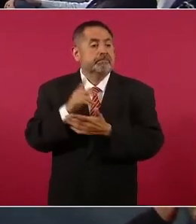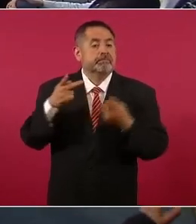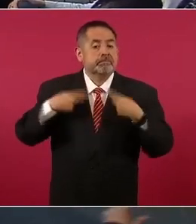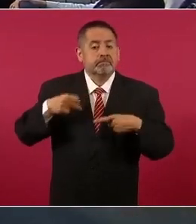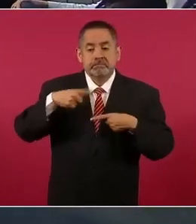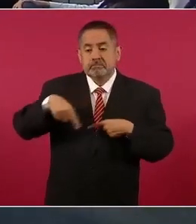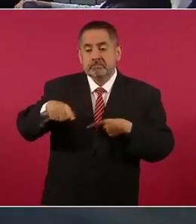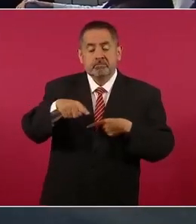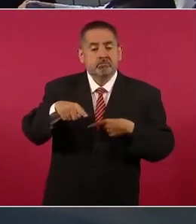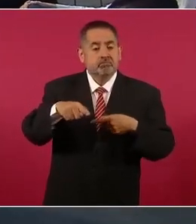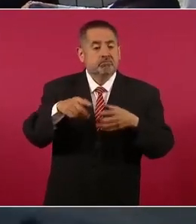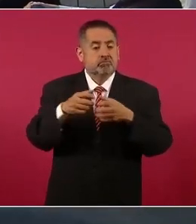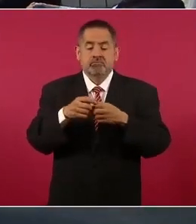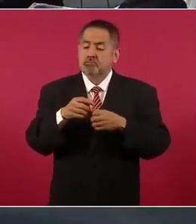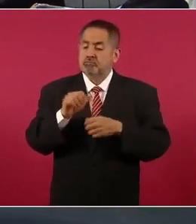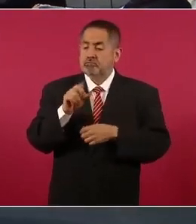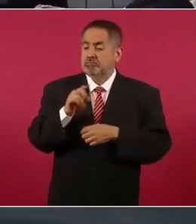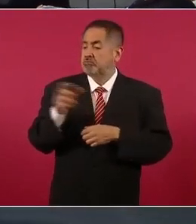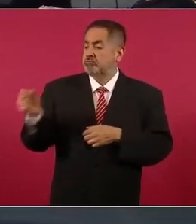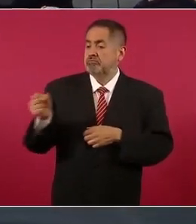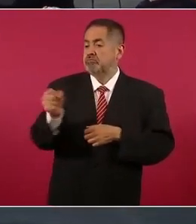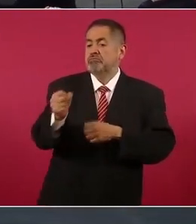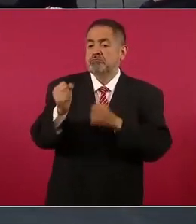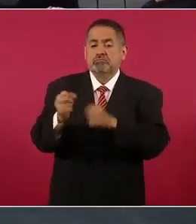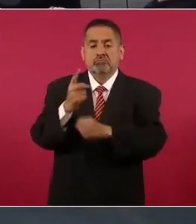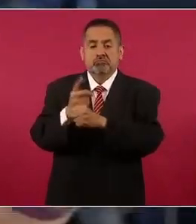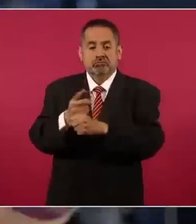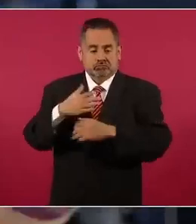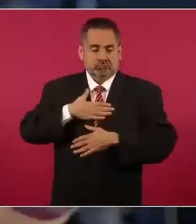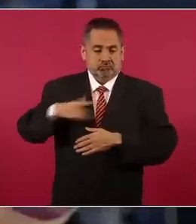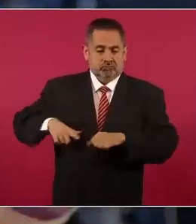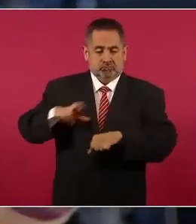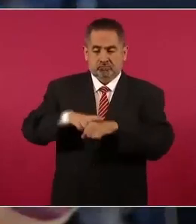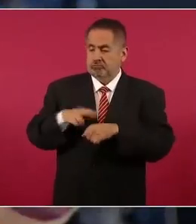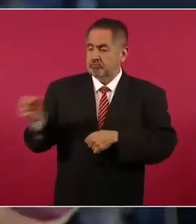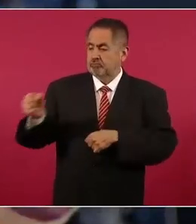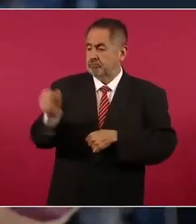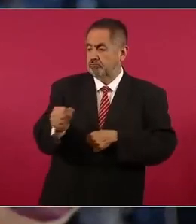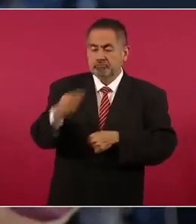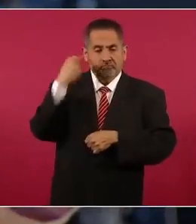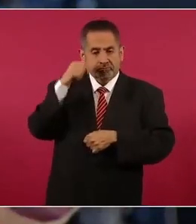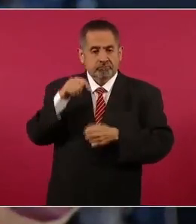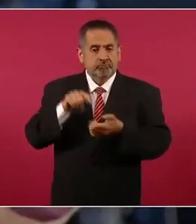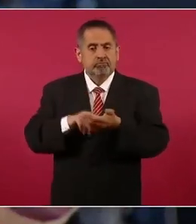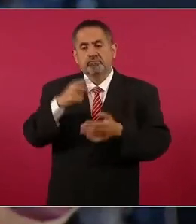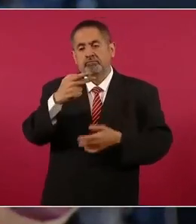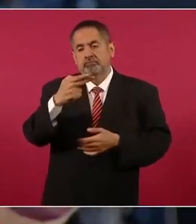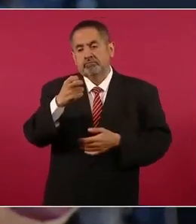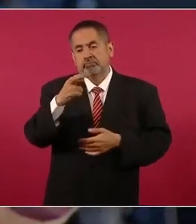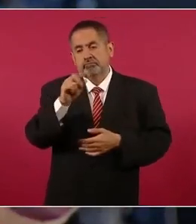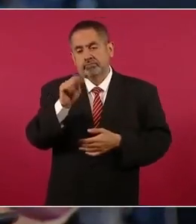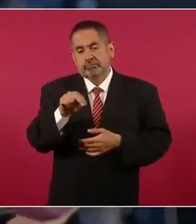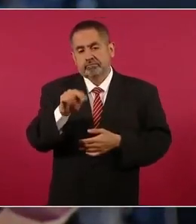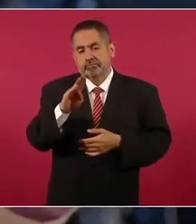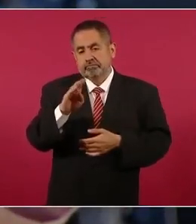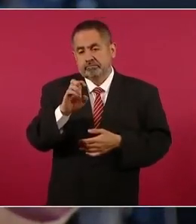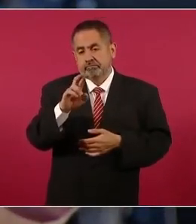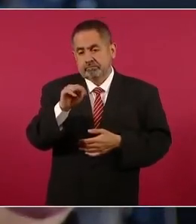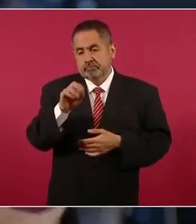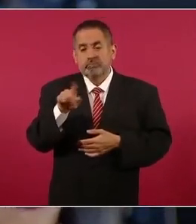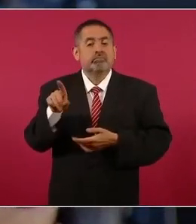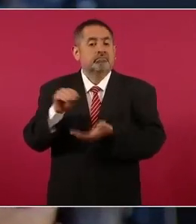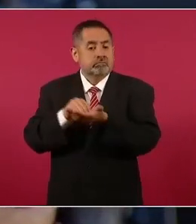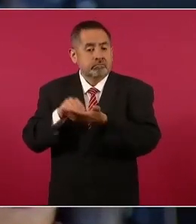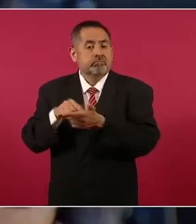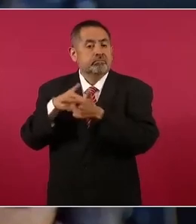personas a las que puso al frente de la seguridad en el Estado todavía como gobernador en Tabasco, como Hernán Bermúdez Requeña, quien sigue en la